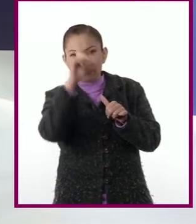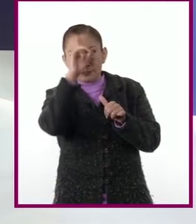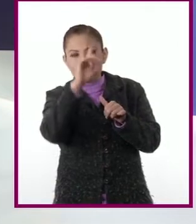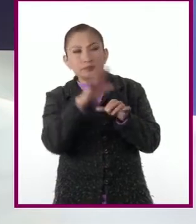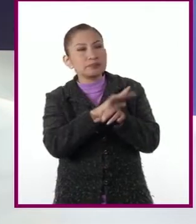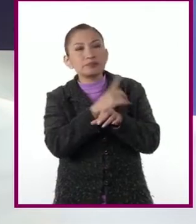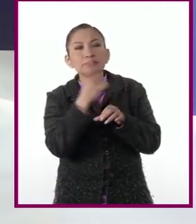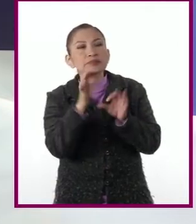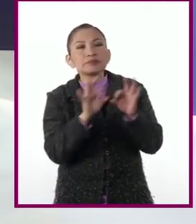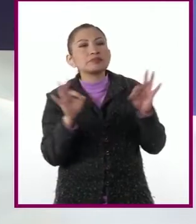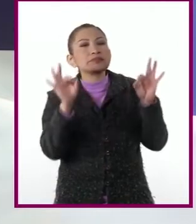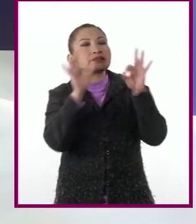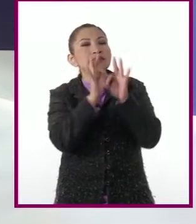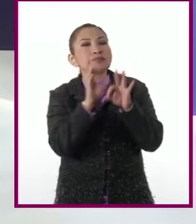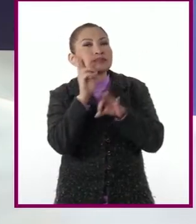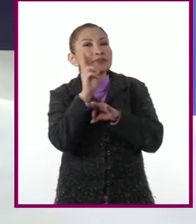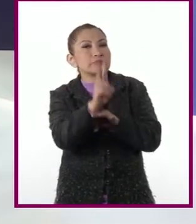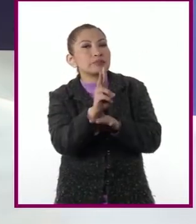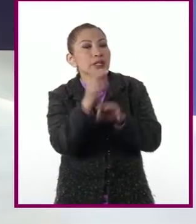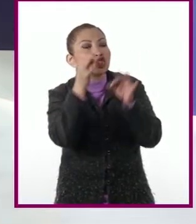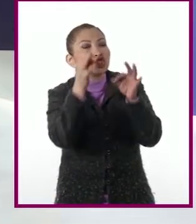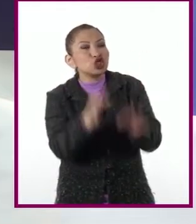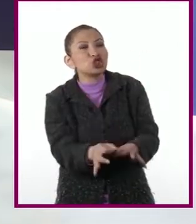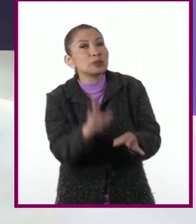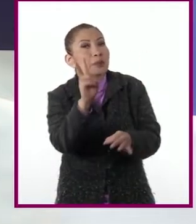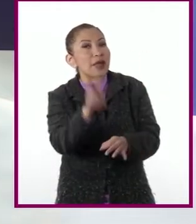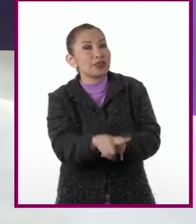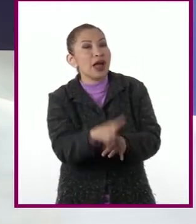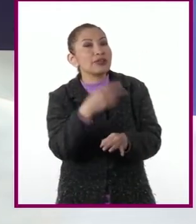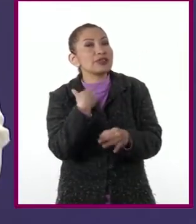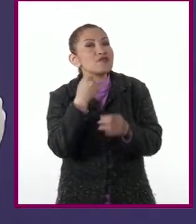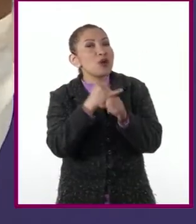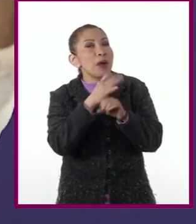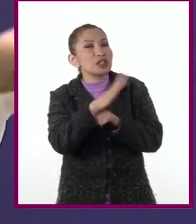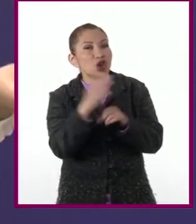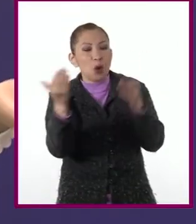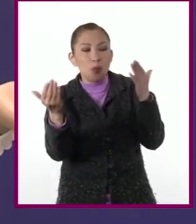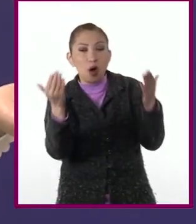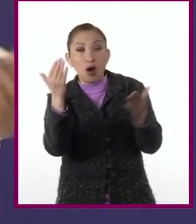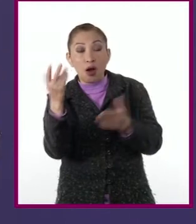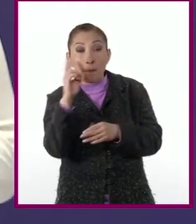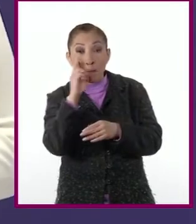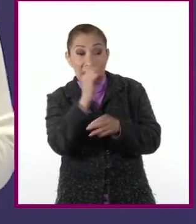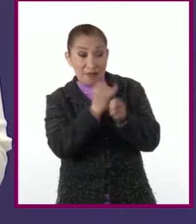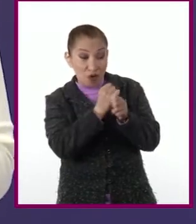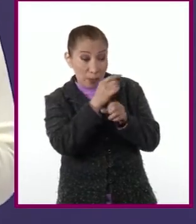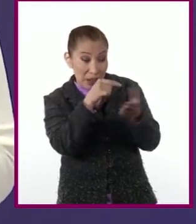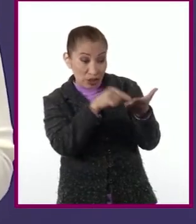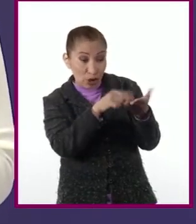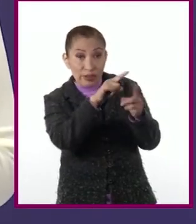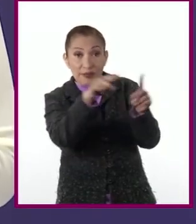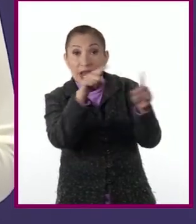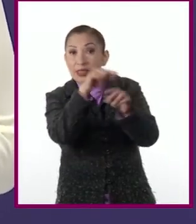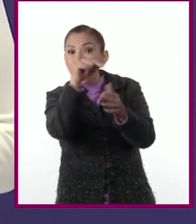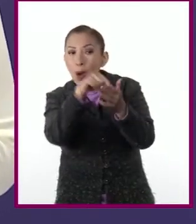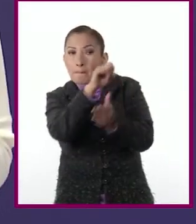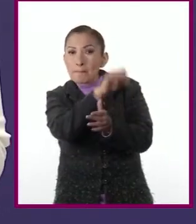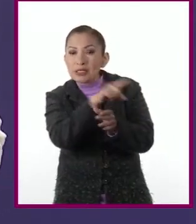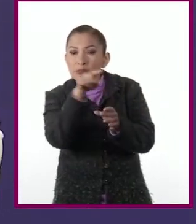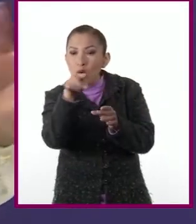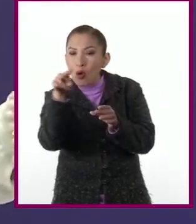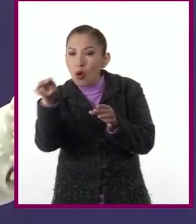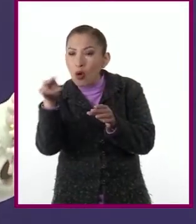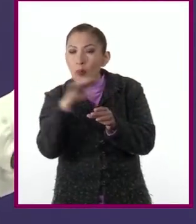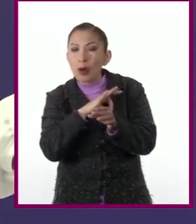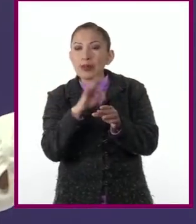¿por qué es importante verificar la información en diferentes fuentes? Consultar la información en diferentes fuentes nos